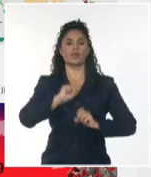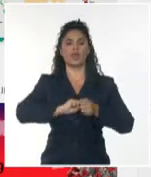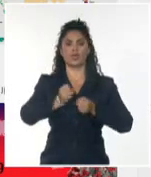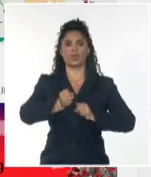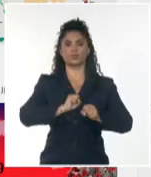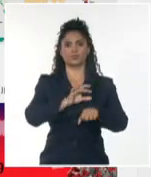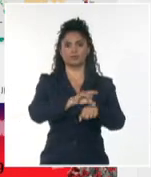tiempo posible.